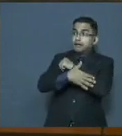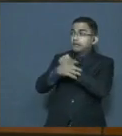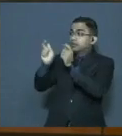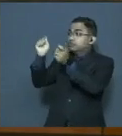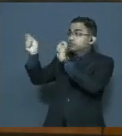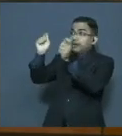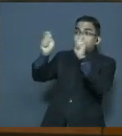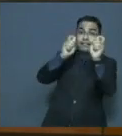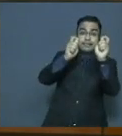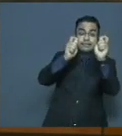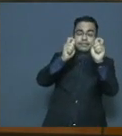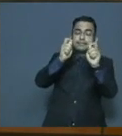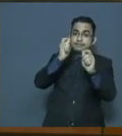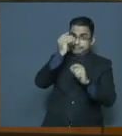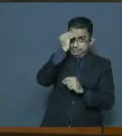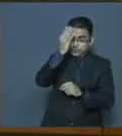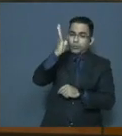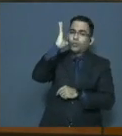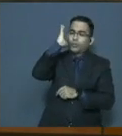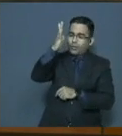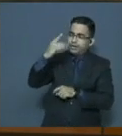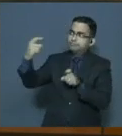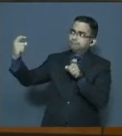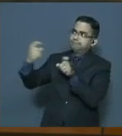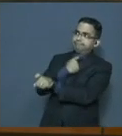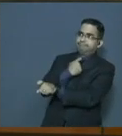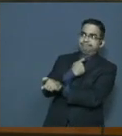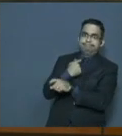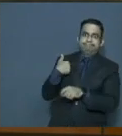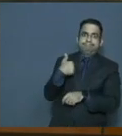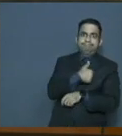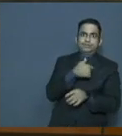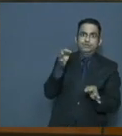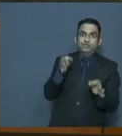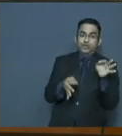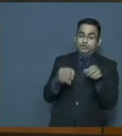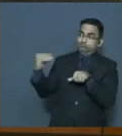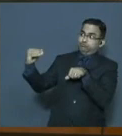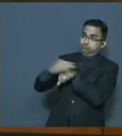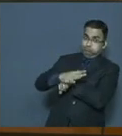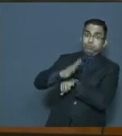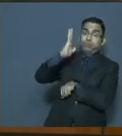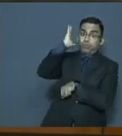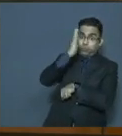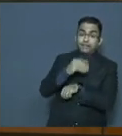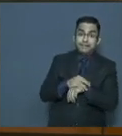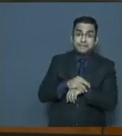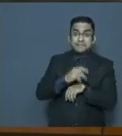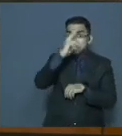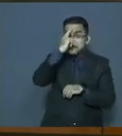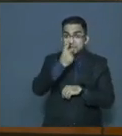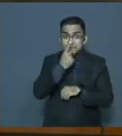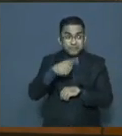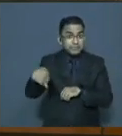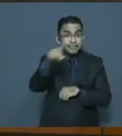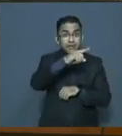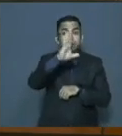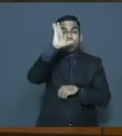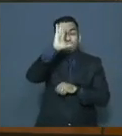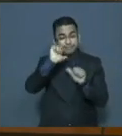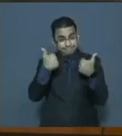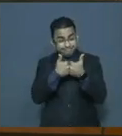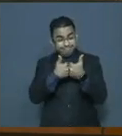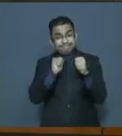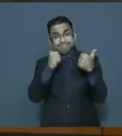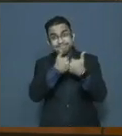impacto en el sistema judicial. La República Dominicana se ha visto y se verá enfrentada a retos que